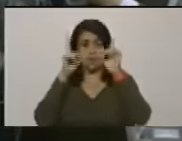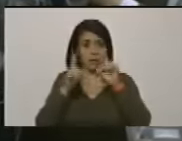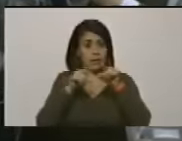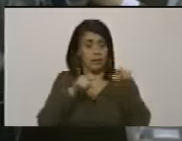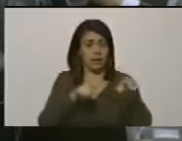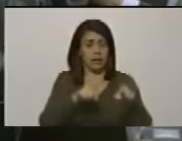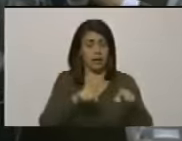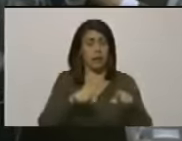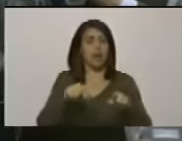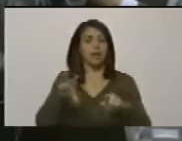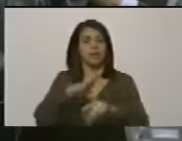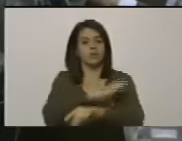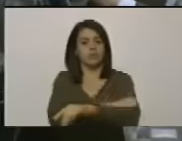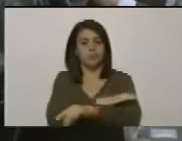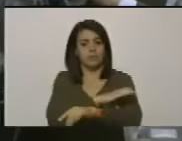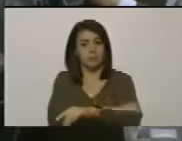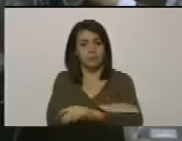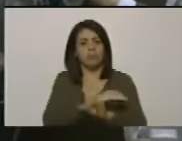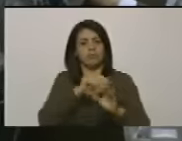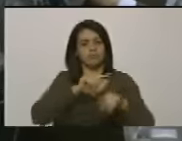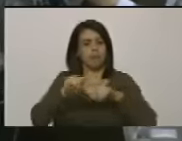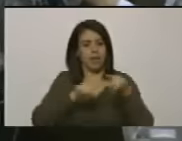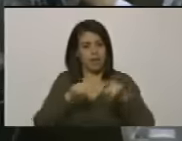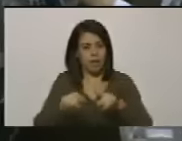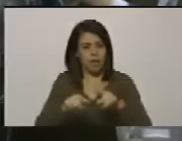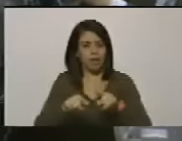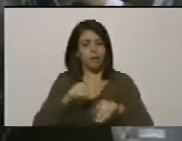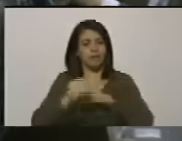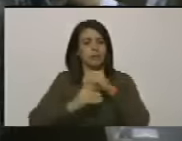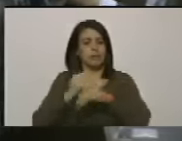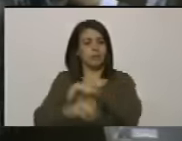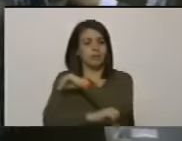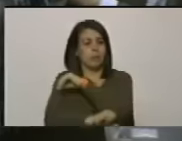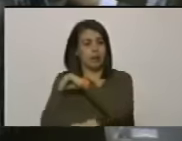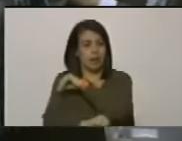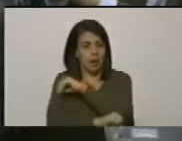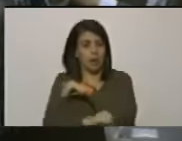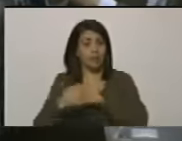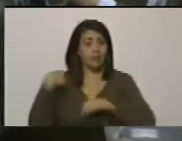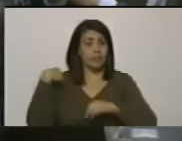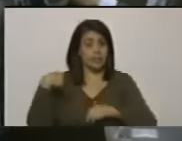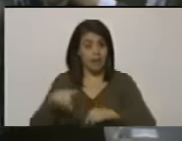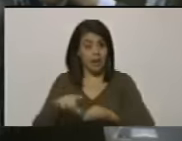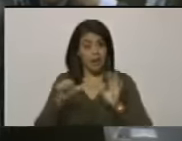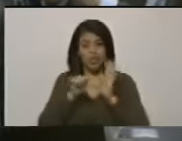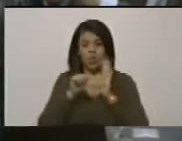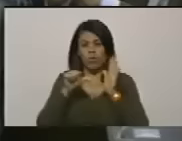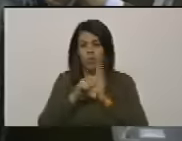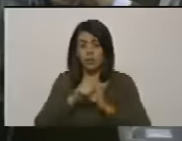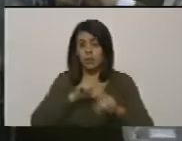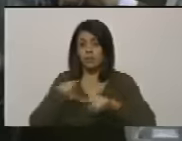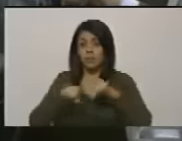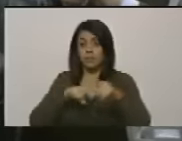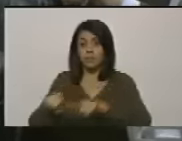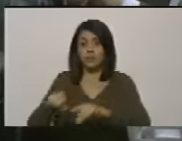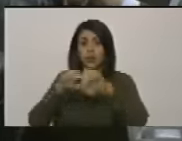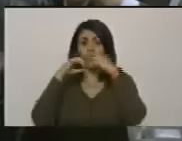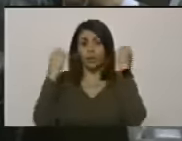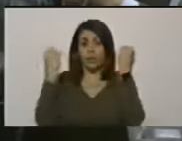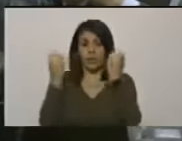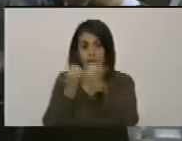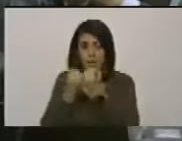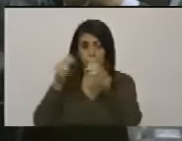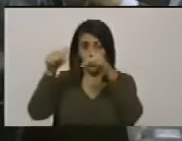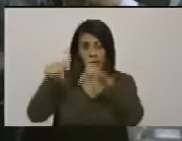esa es una oposición tutelada pero es una oposición delincuente que tiene que estar a las órdenes del organismo del